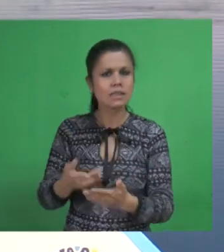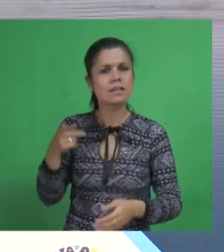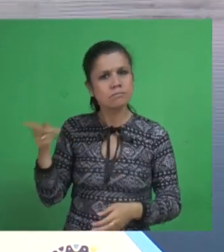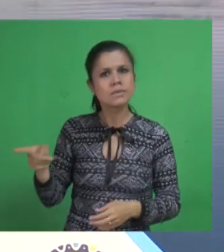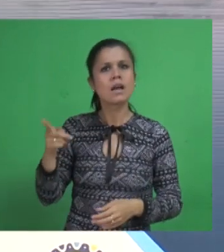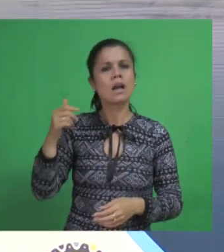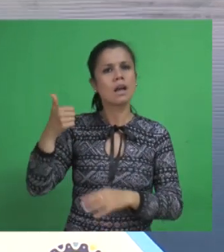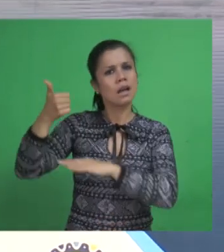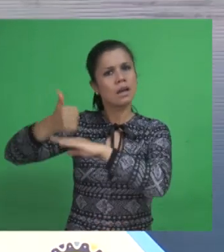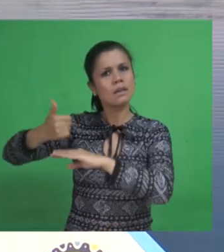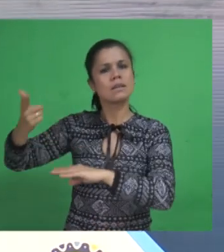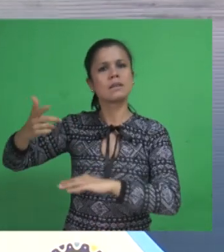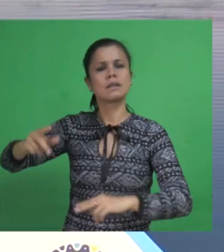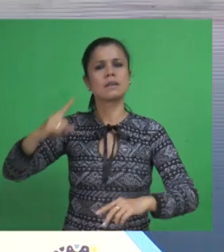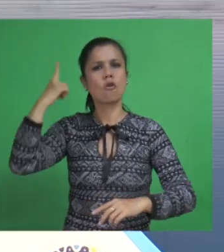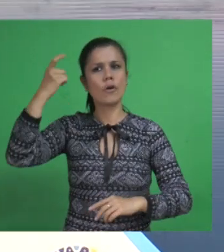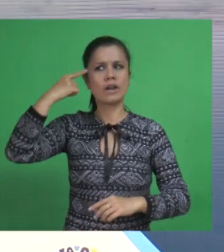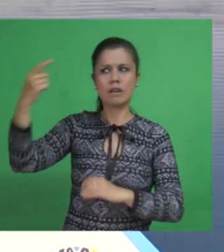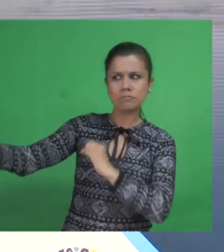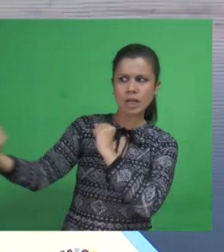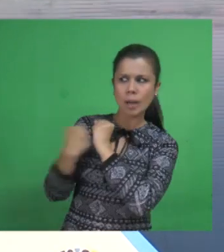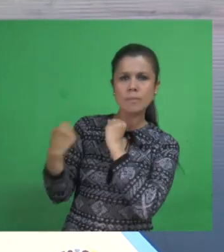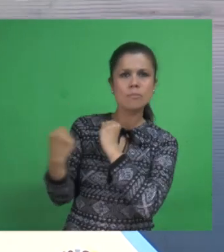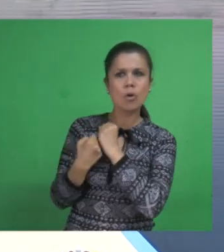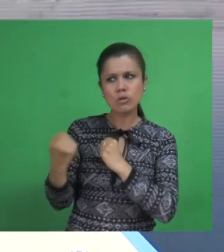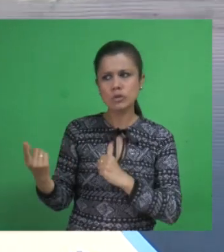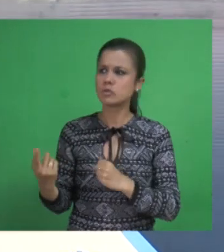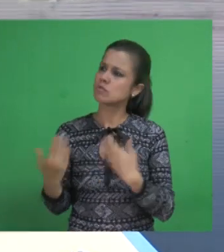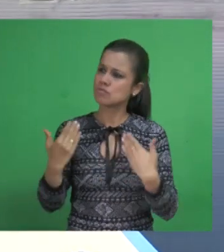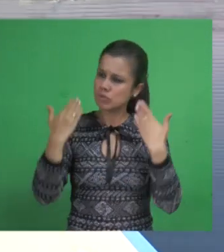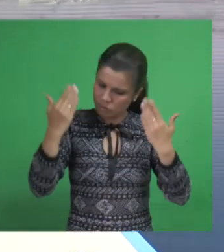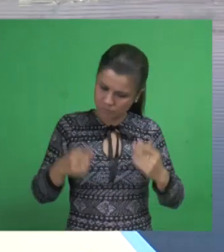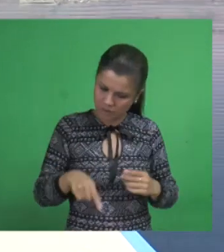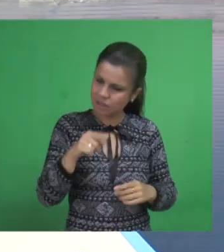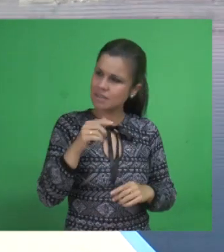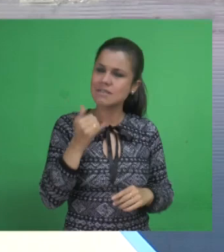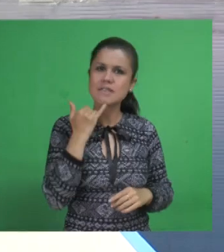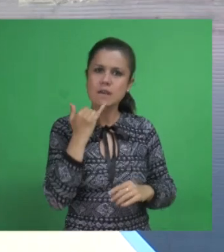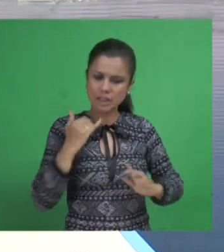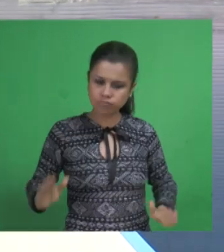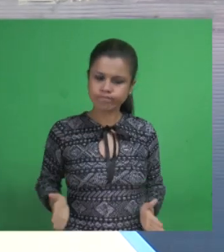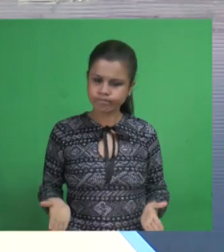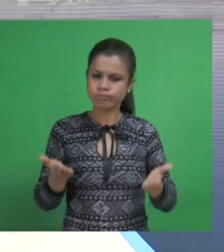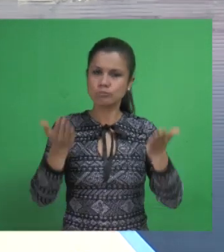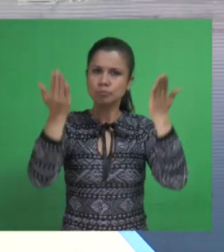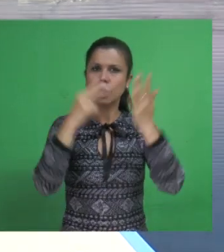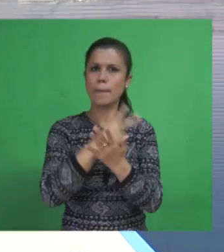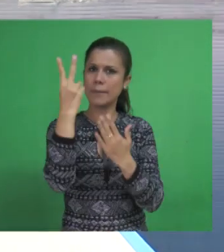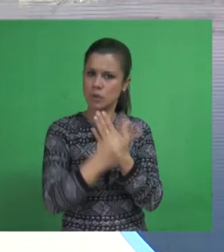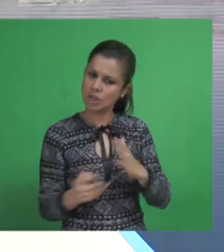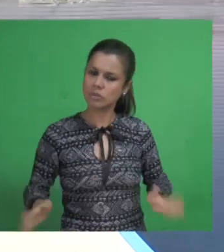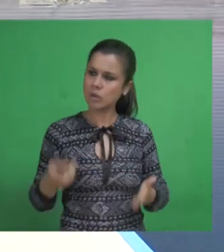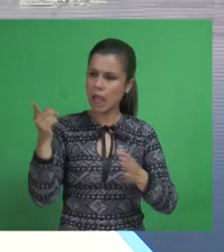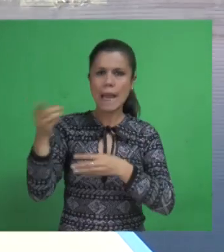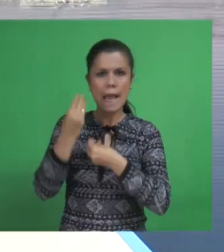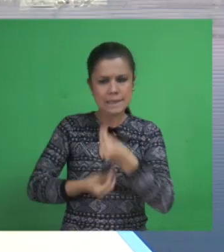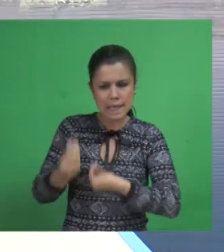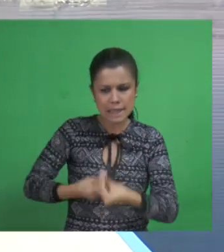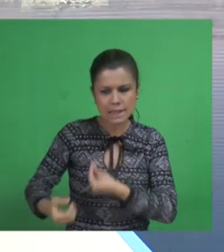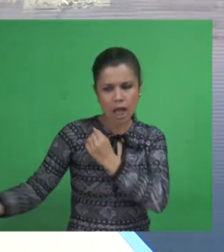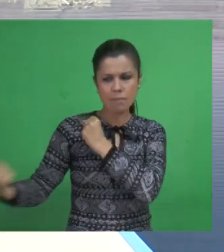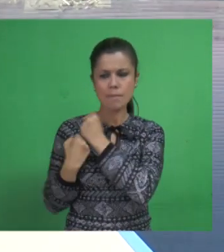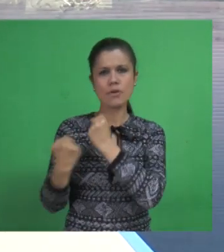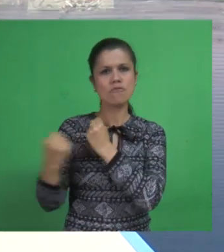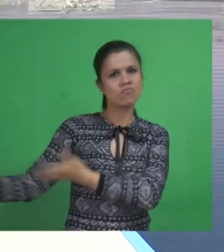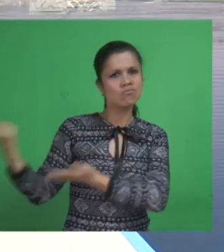gobernador esa voluntad que ha tenido con el municipio de Cibate de permitir que se adelanten las obras y los proyectos, de gestar los